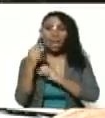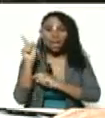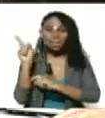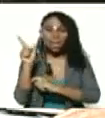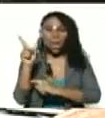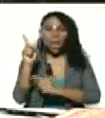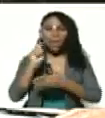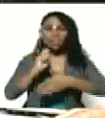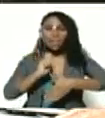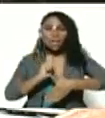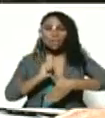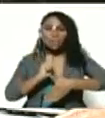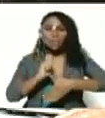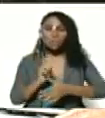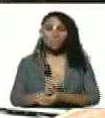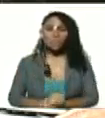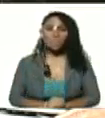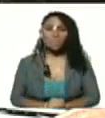Telesurro.